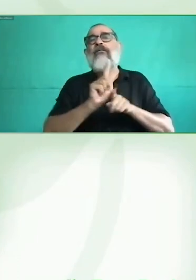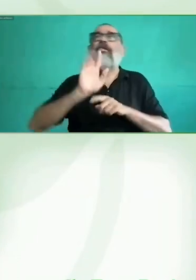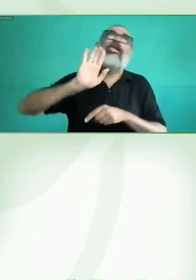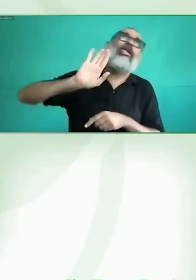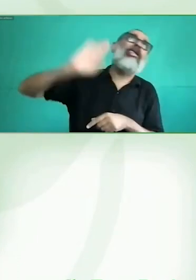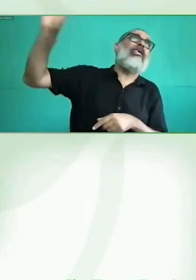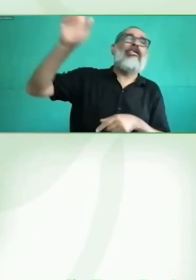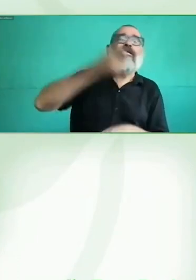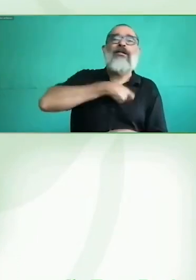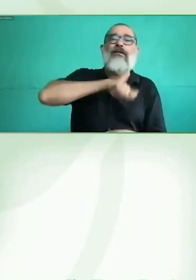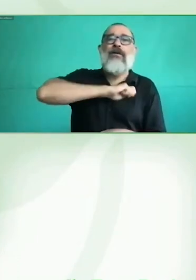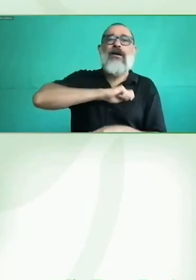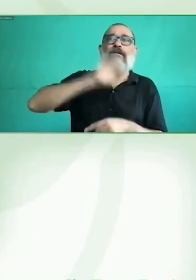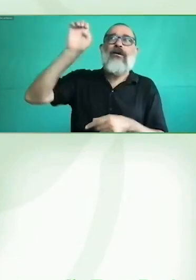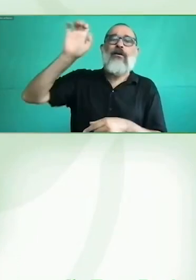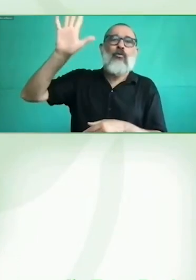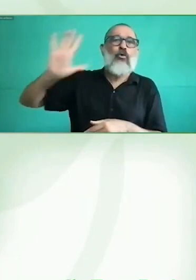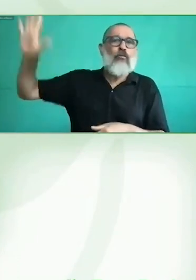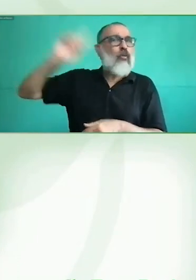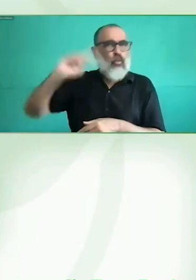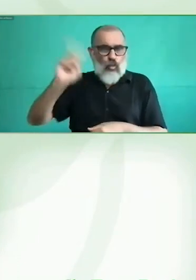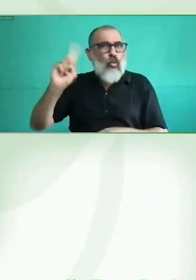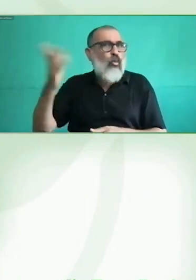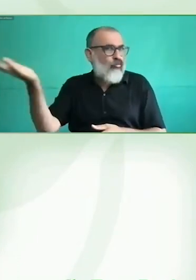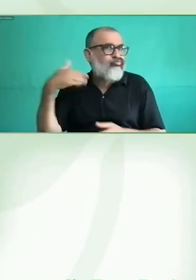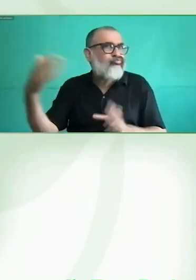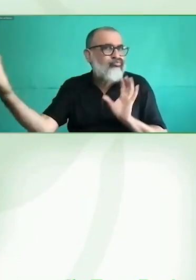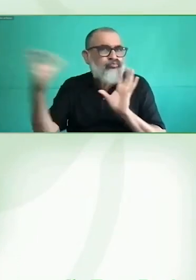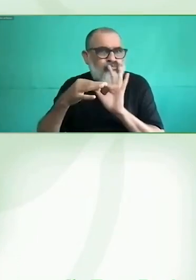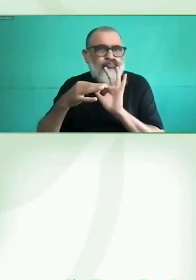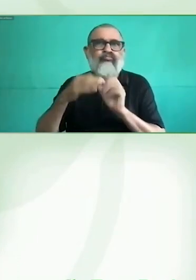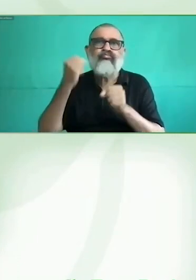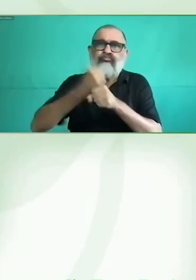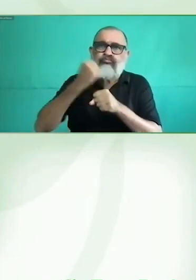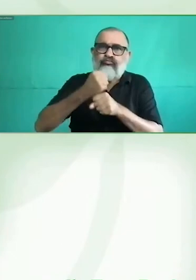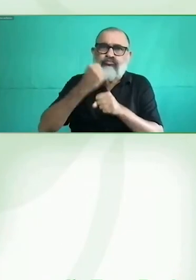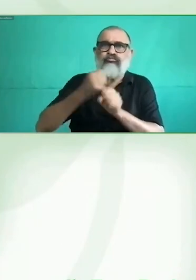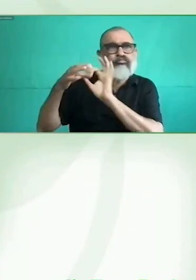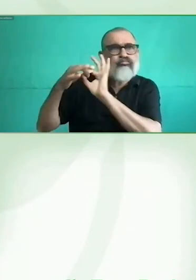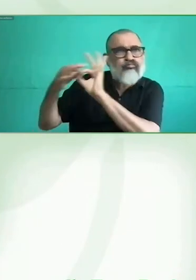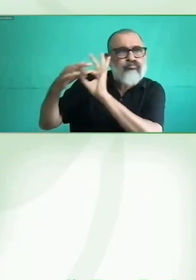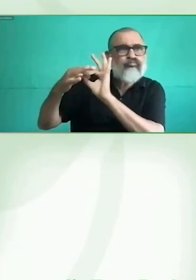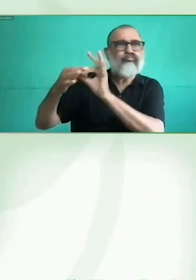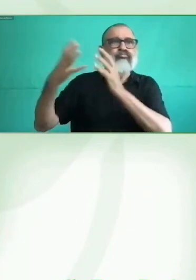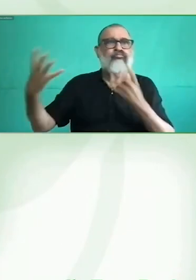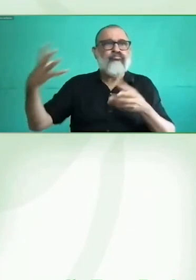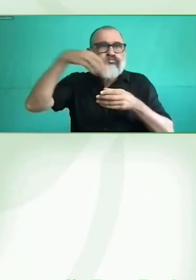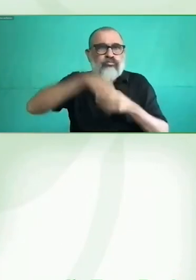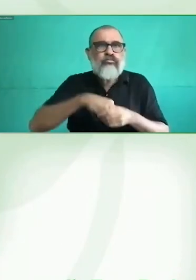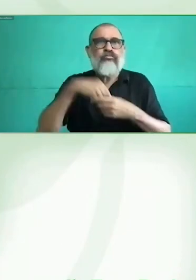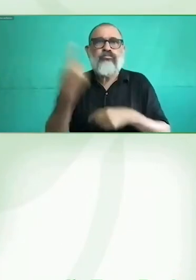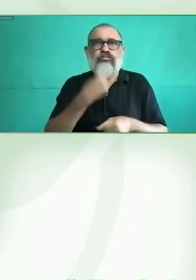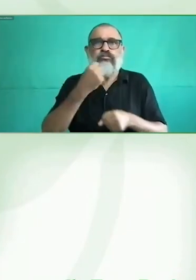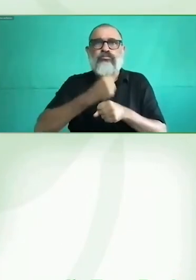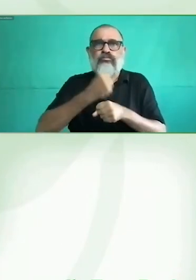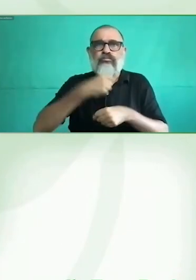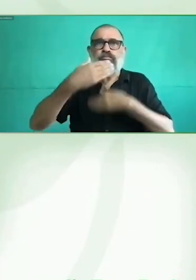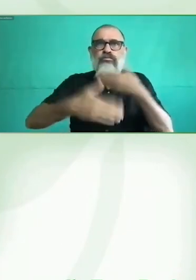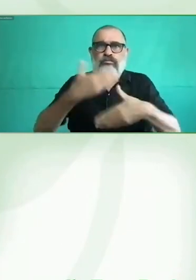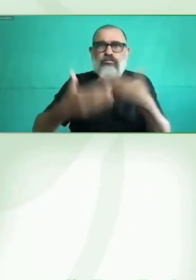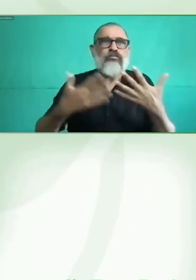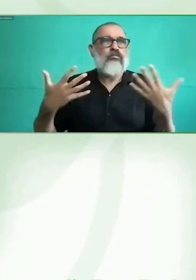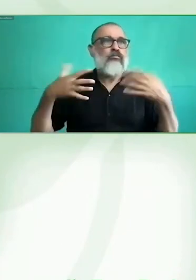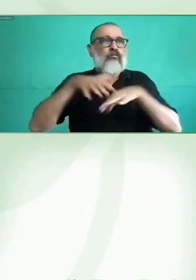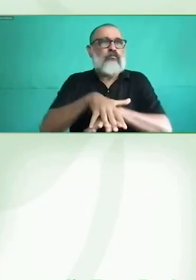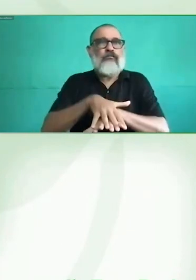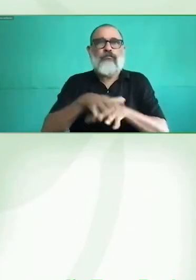para también visibilizar de mejor manera el trabajo que se desarrolla en nuestra región. Y desde el…